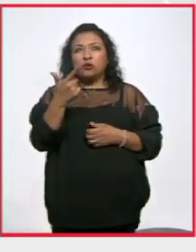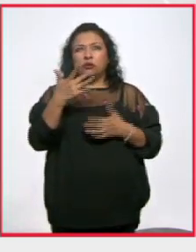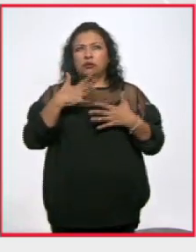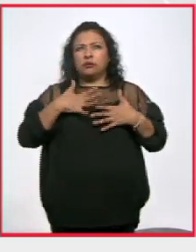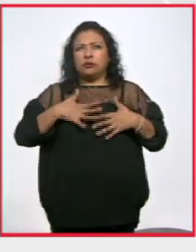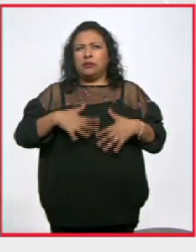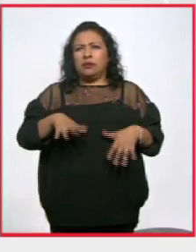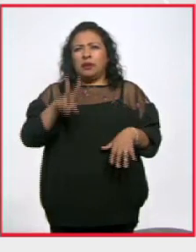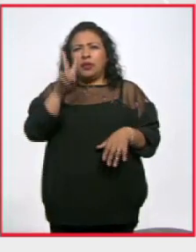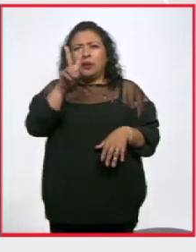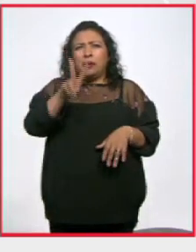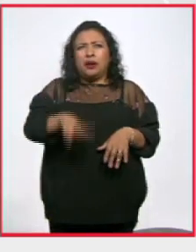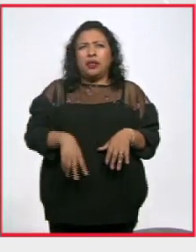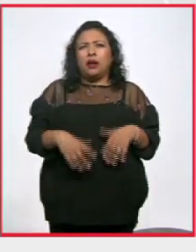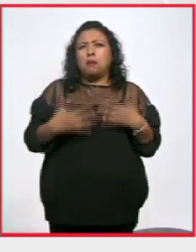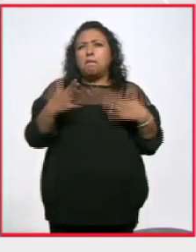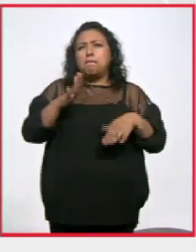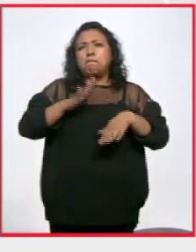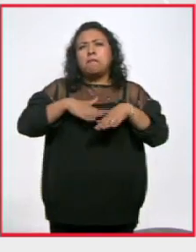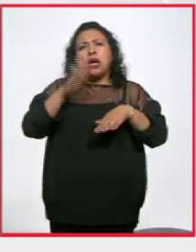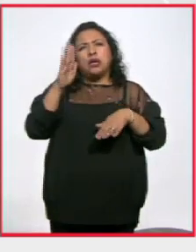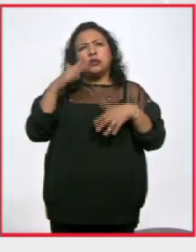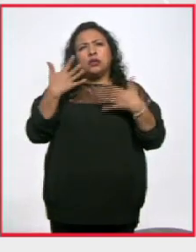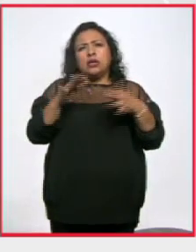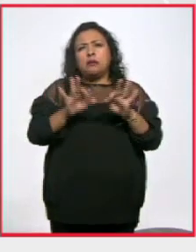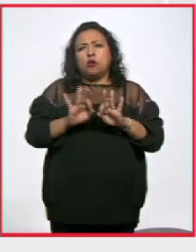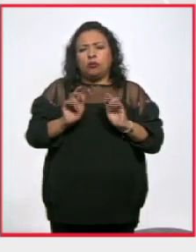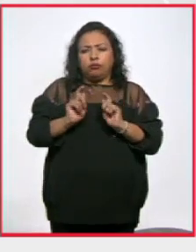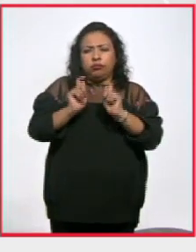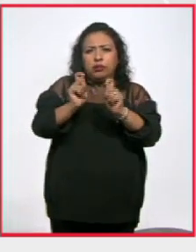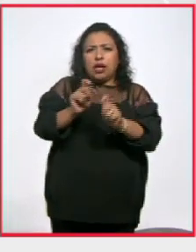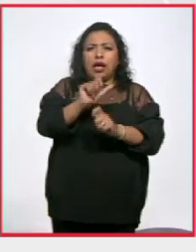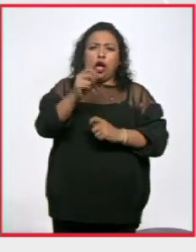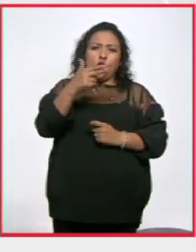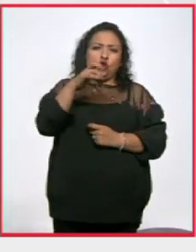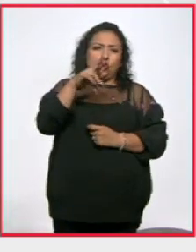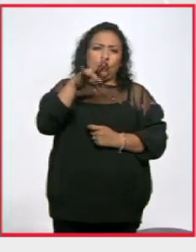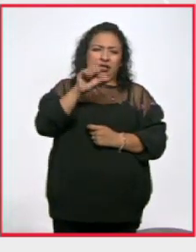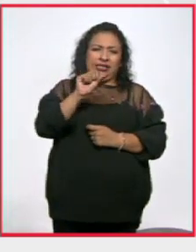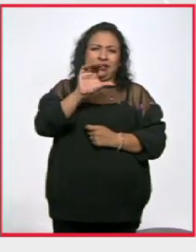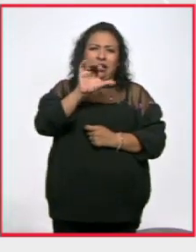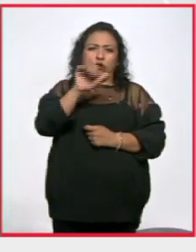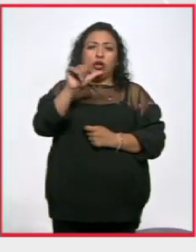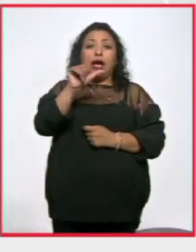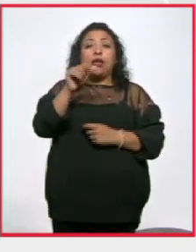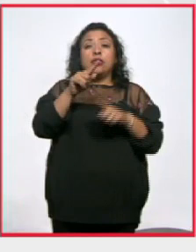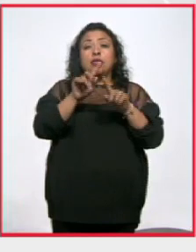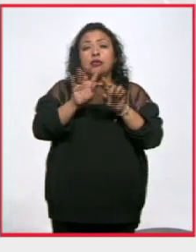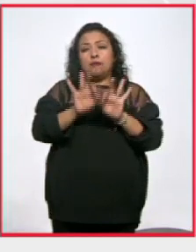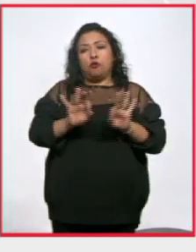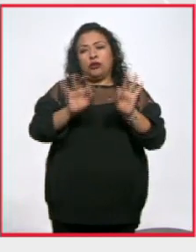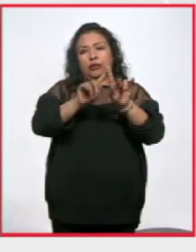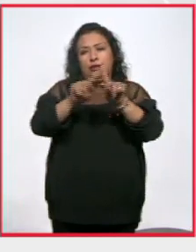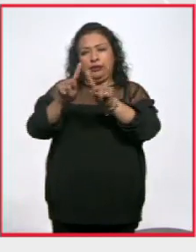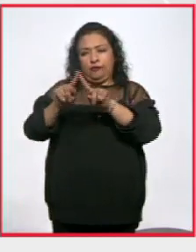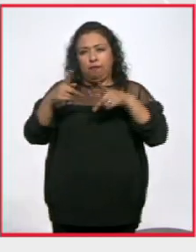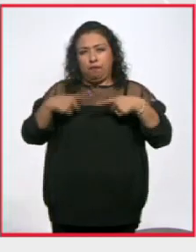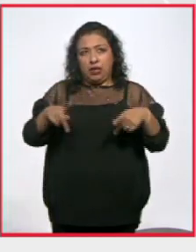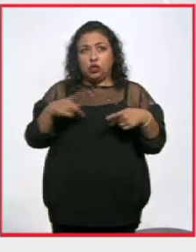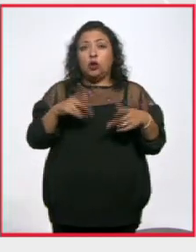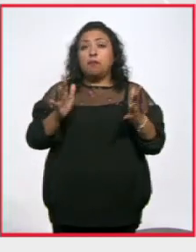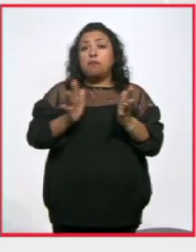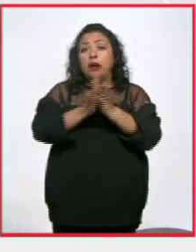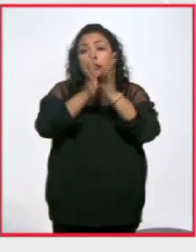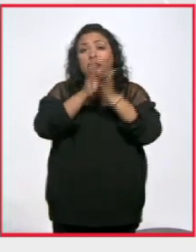un grado pues el mayor grado que se puede otorgar que es el honoris causa a destacadas personalidades que han